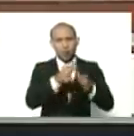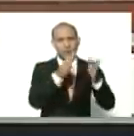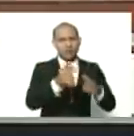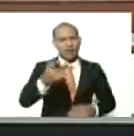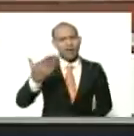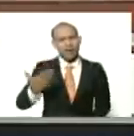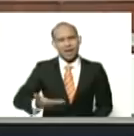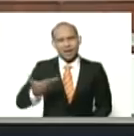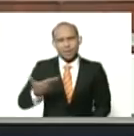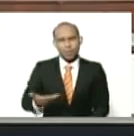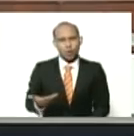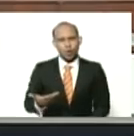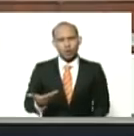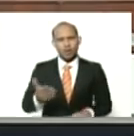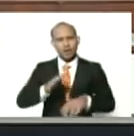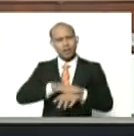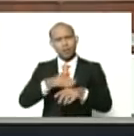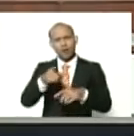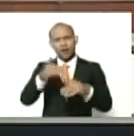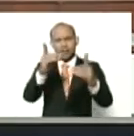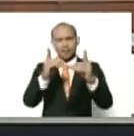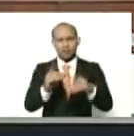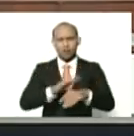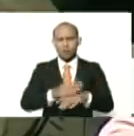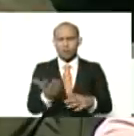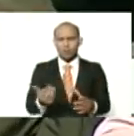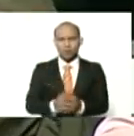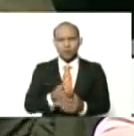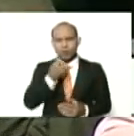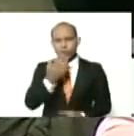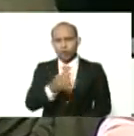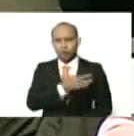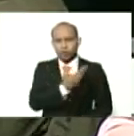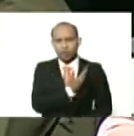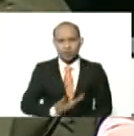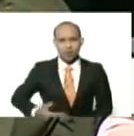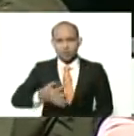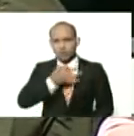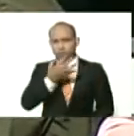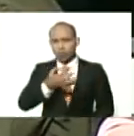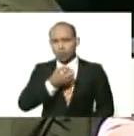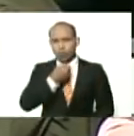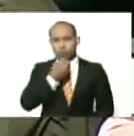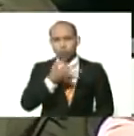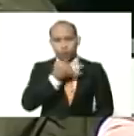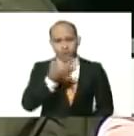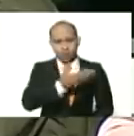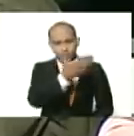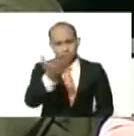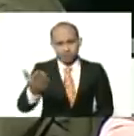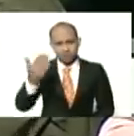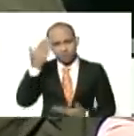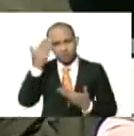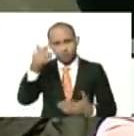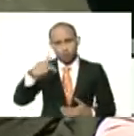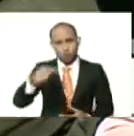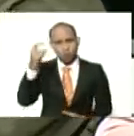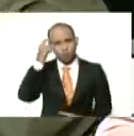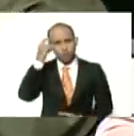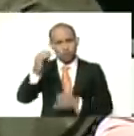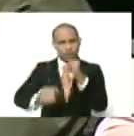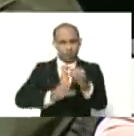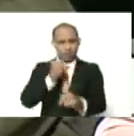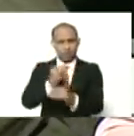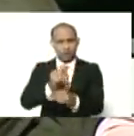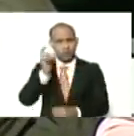importancia, de esta decisión. Bueno, presidente, buenas tardes, saludarle, hoy día, Internacional